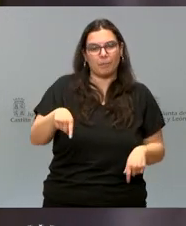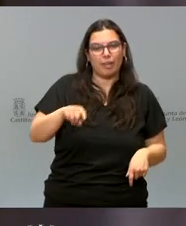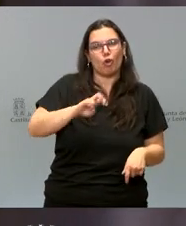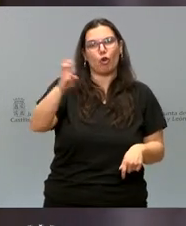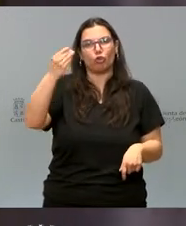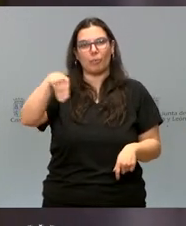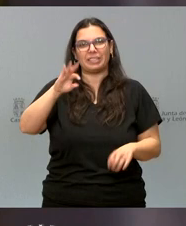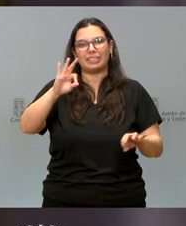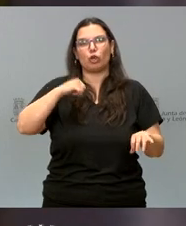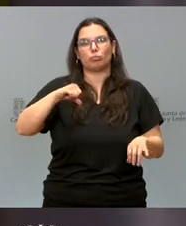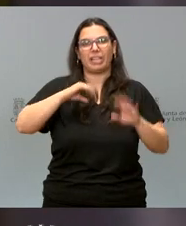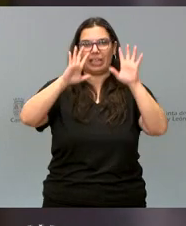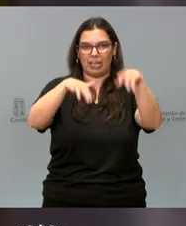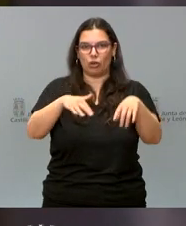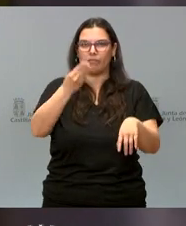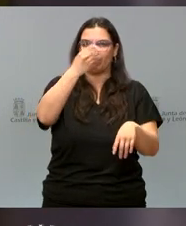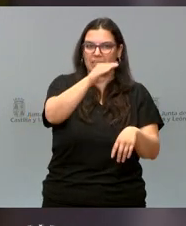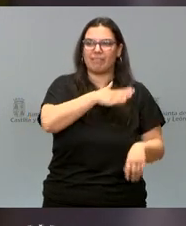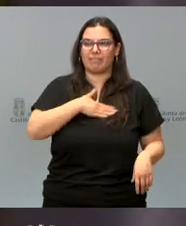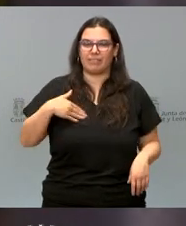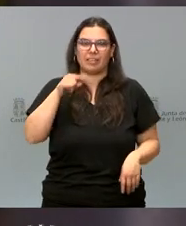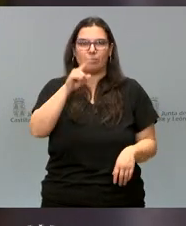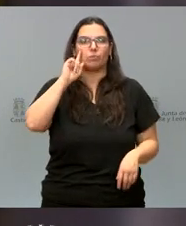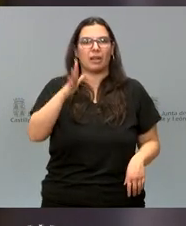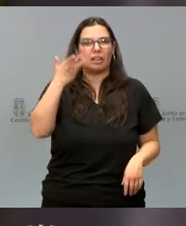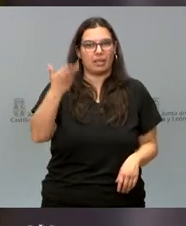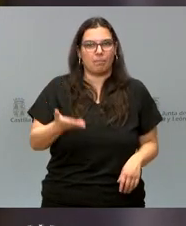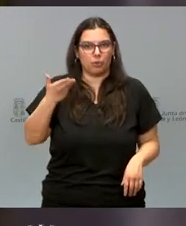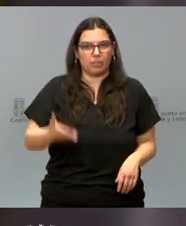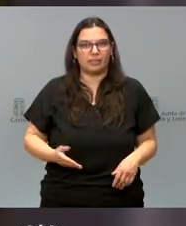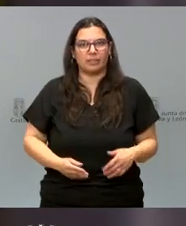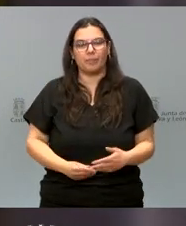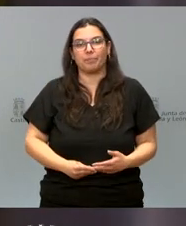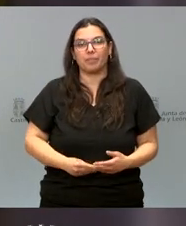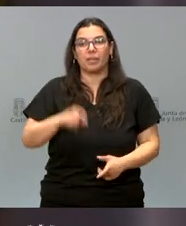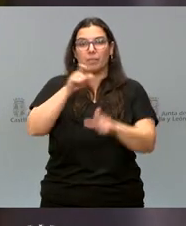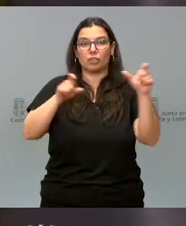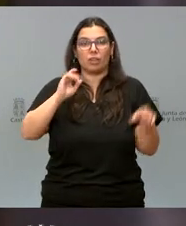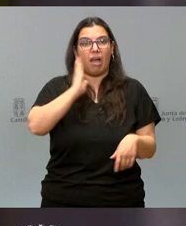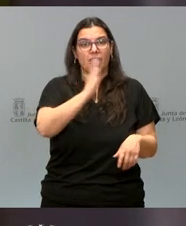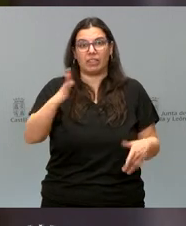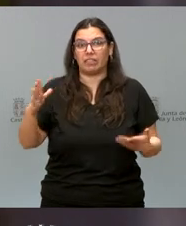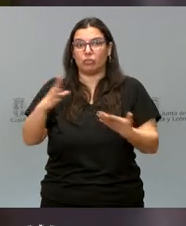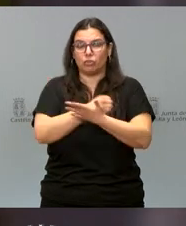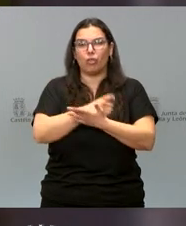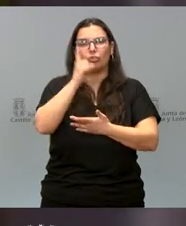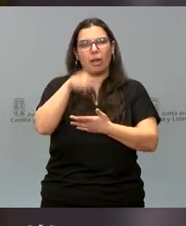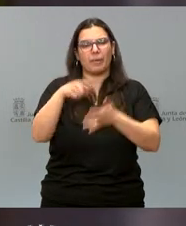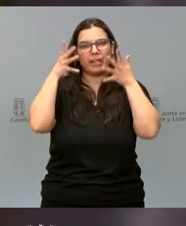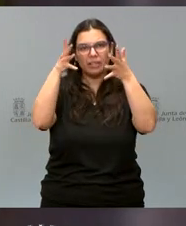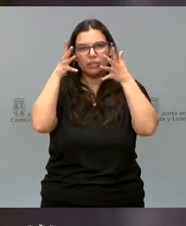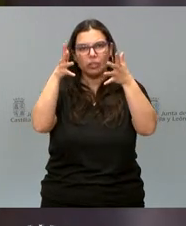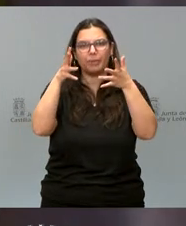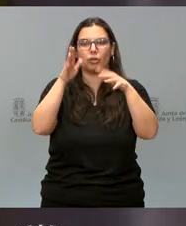Hospital de León, nos parece muy importante. Todos los afectados vais a tener también el asesoramiento